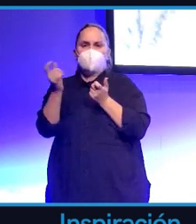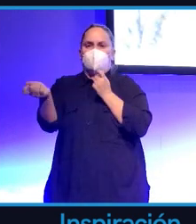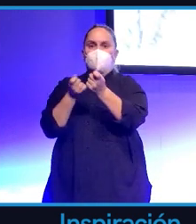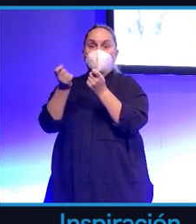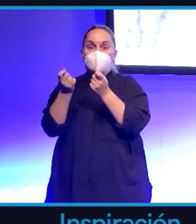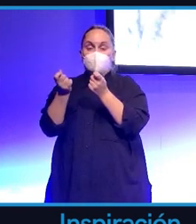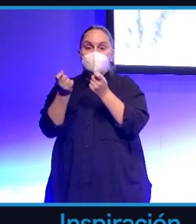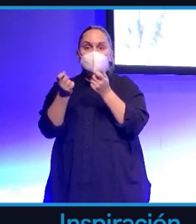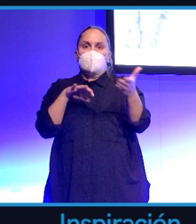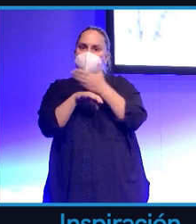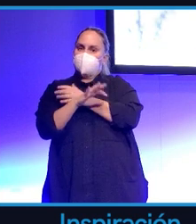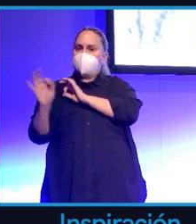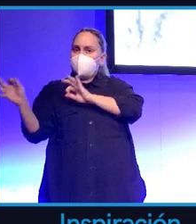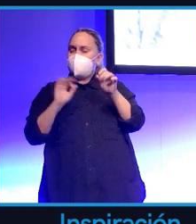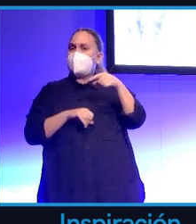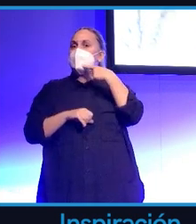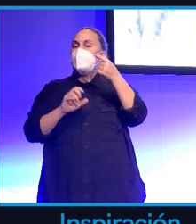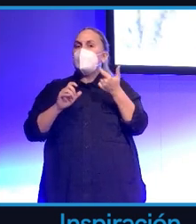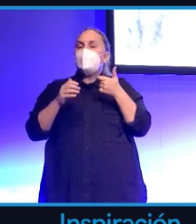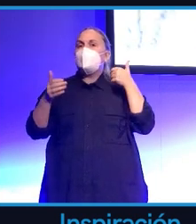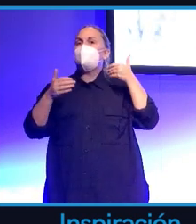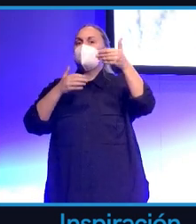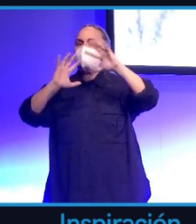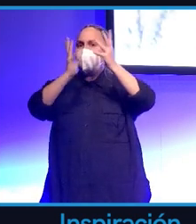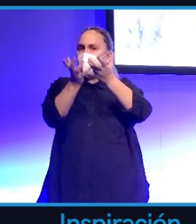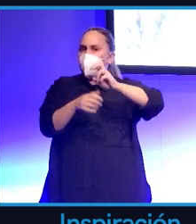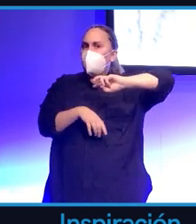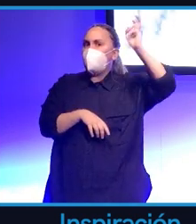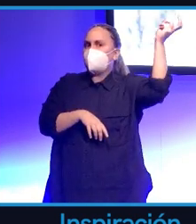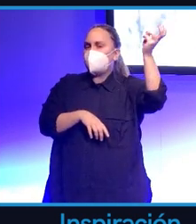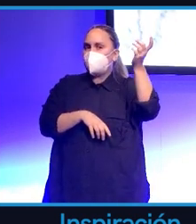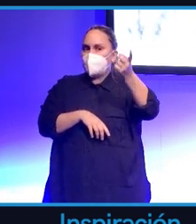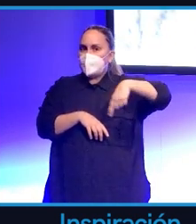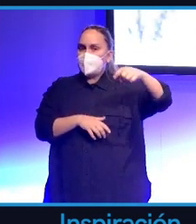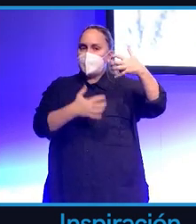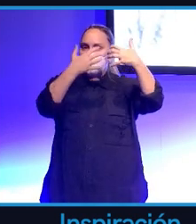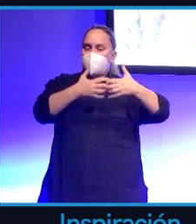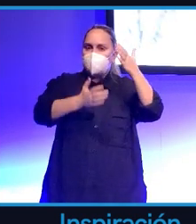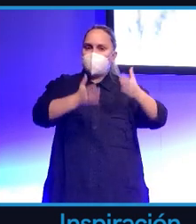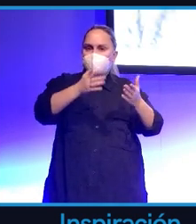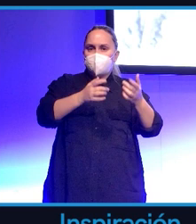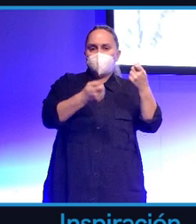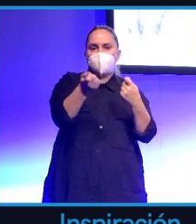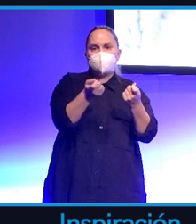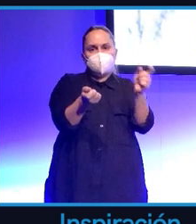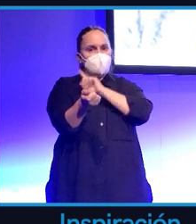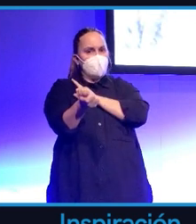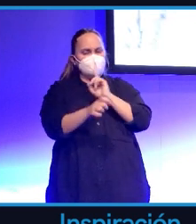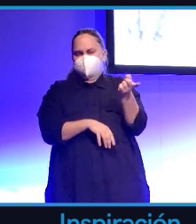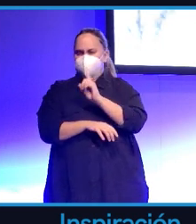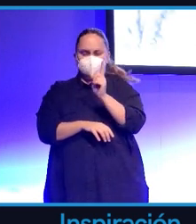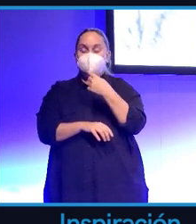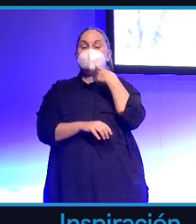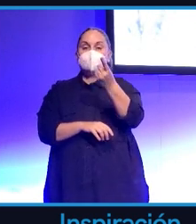distópico en el que las máquinas tuvieran el control sobre los humanos. Se refería a máquinas, hablamos del año 51, que